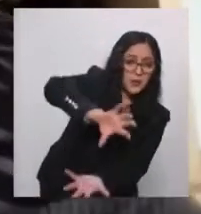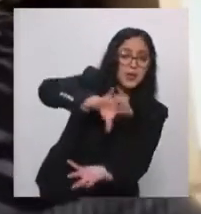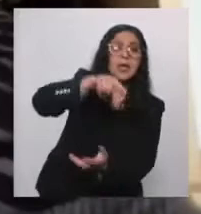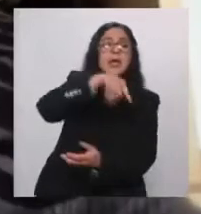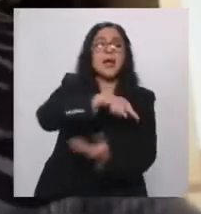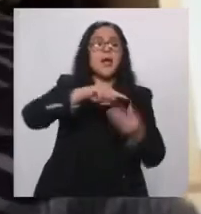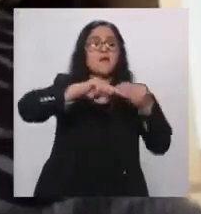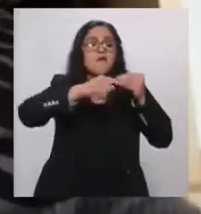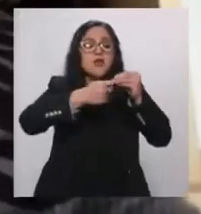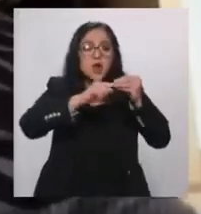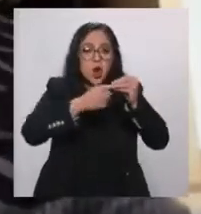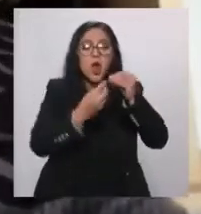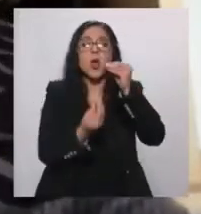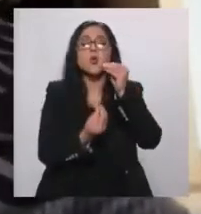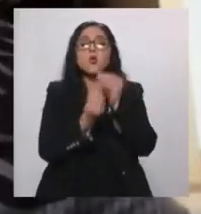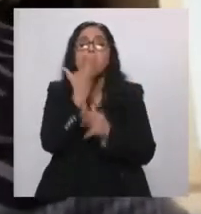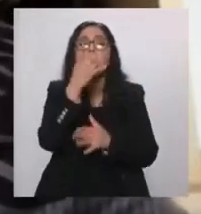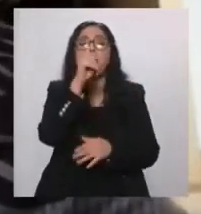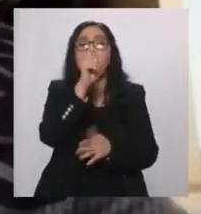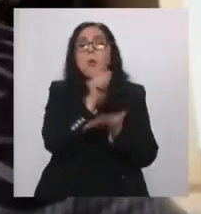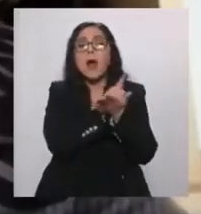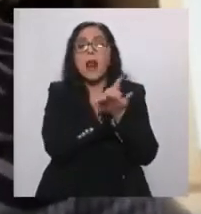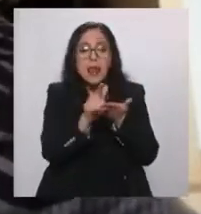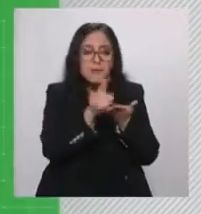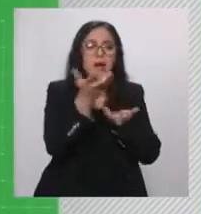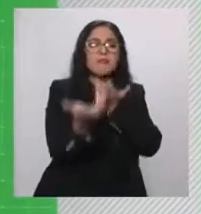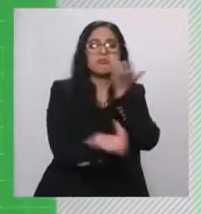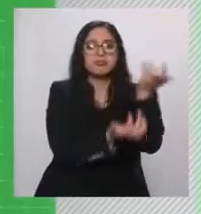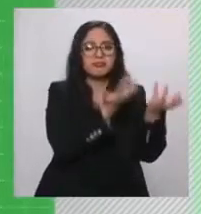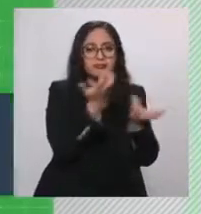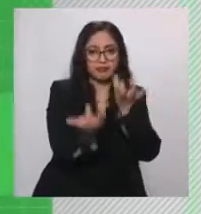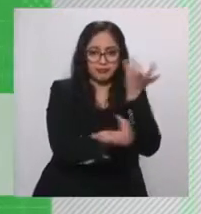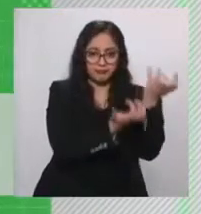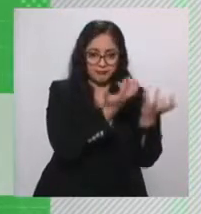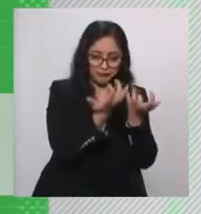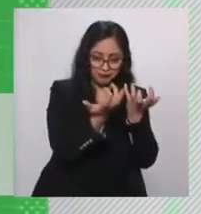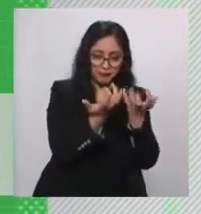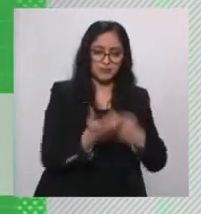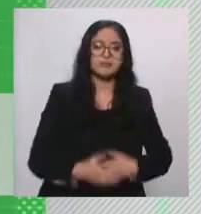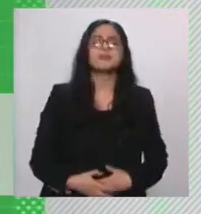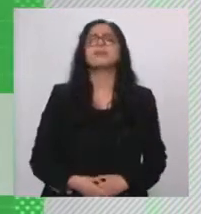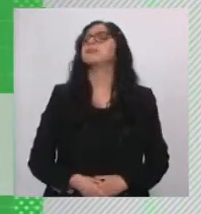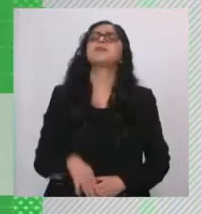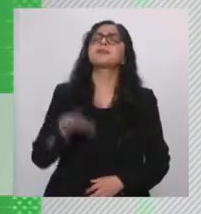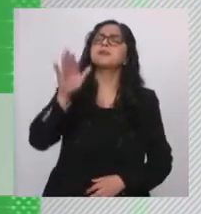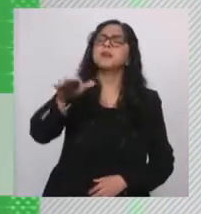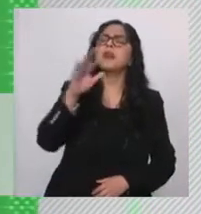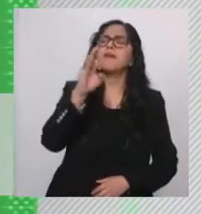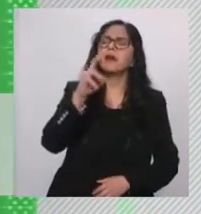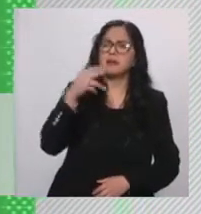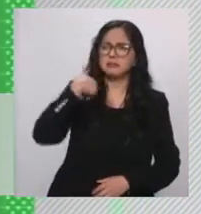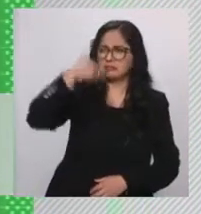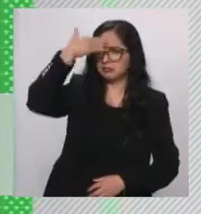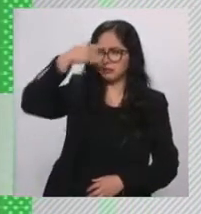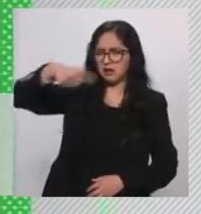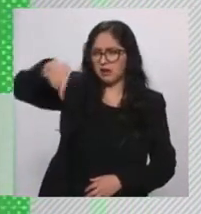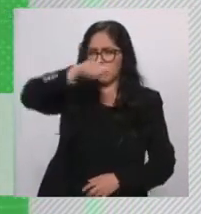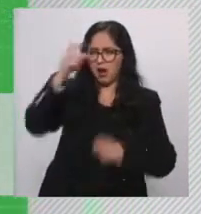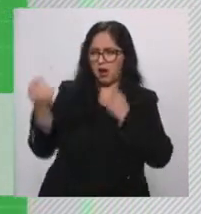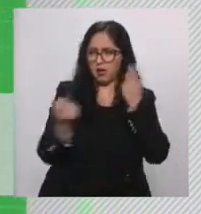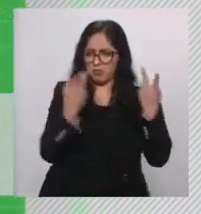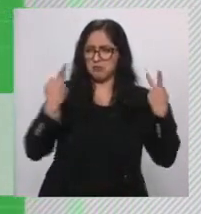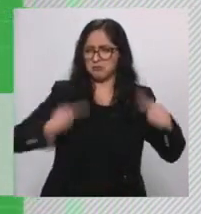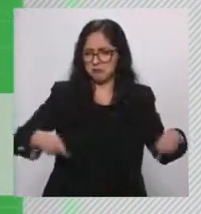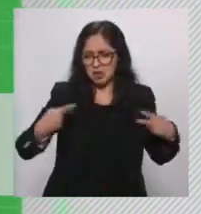agua, ¿no? Con agua limpia. Oye, Fer, algo que he escuchado también respecto a los frijoles, por lo cual a veces